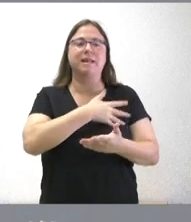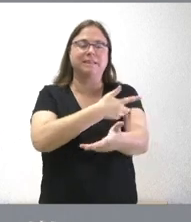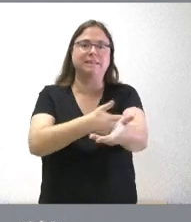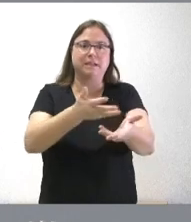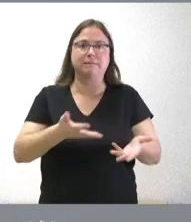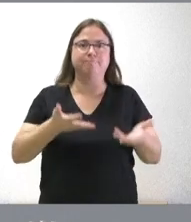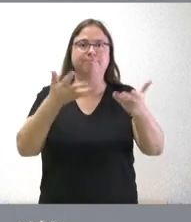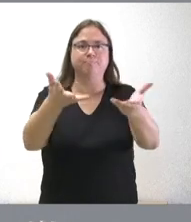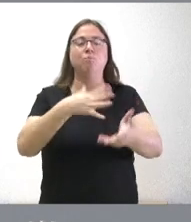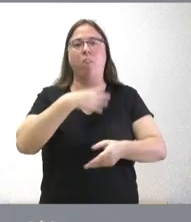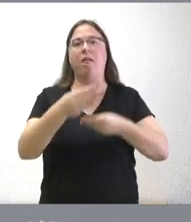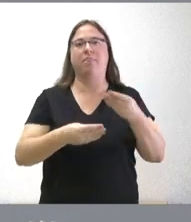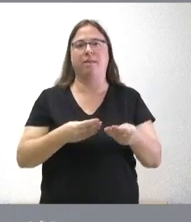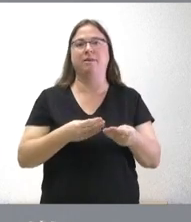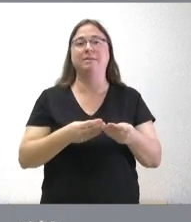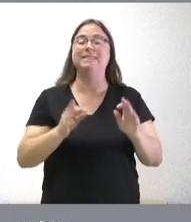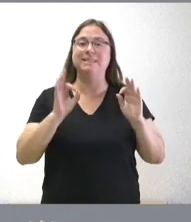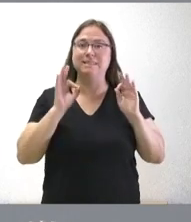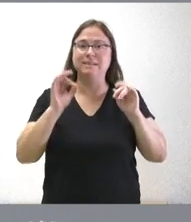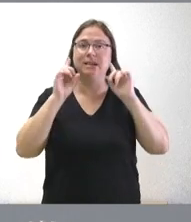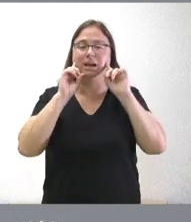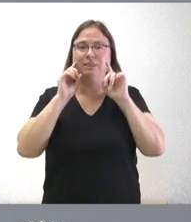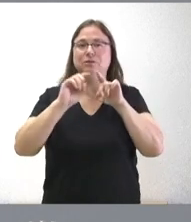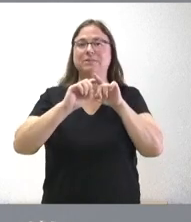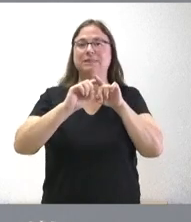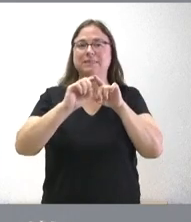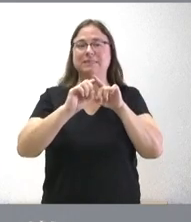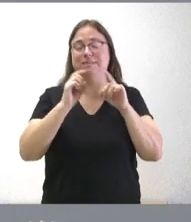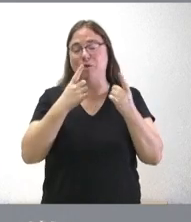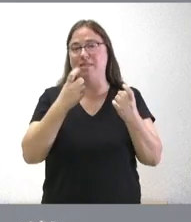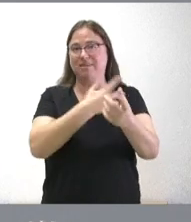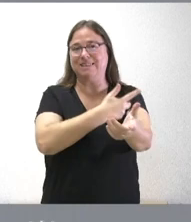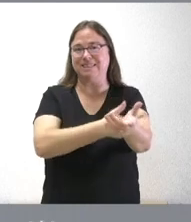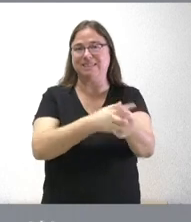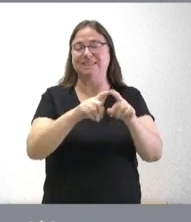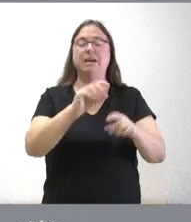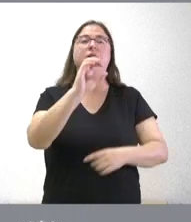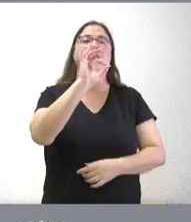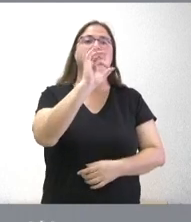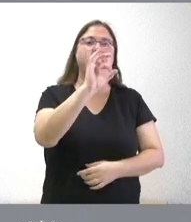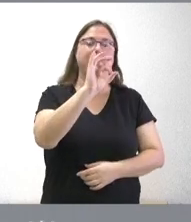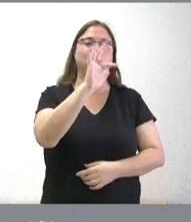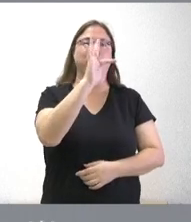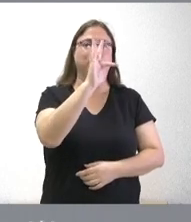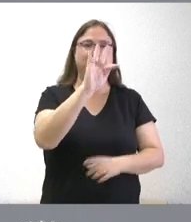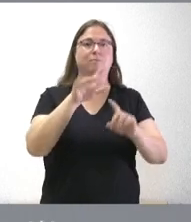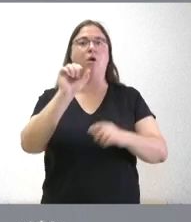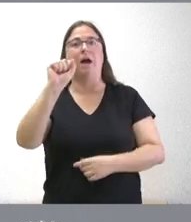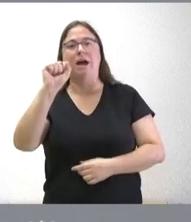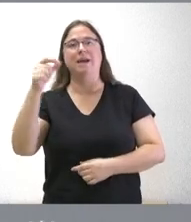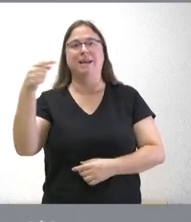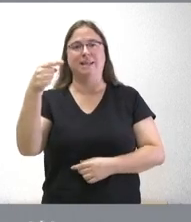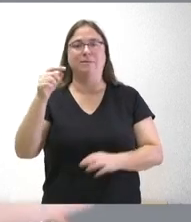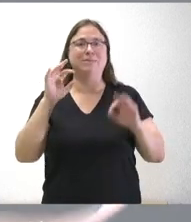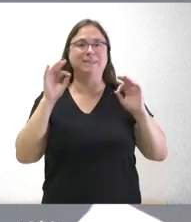lo puedan hacerlo y especialmente es necesario en estos grupos 0 positivo y A negativo especialmente